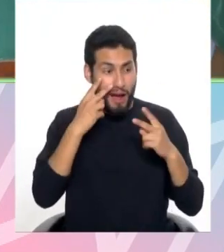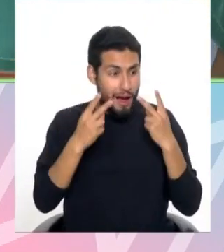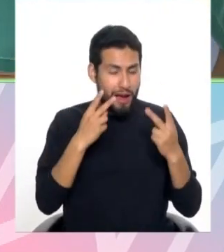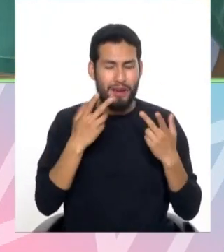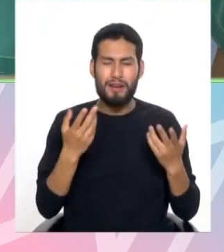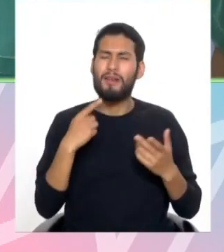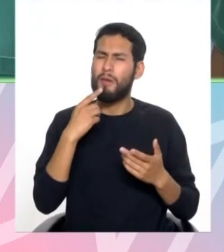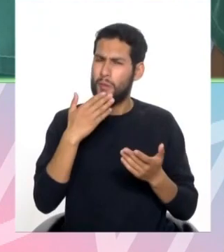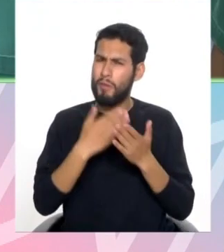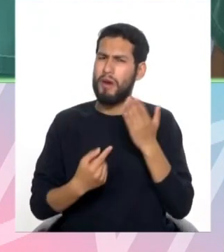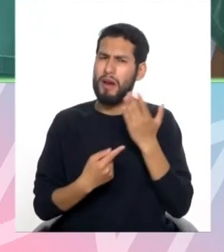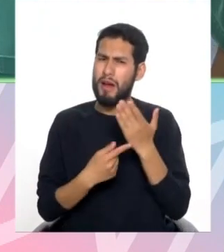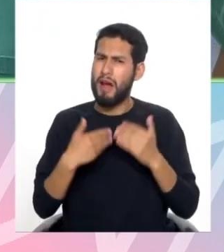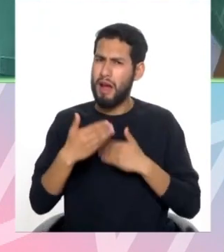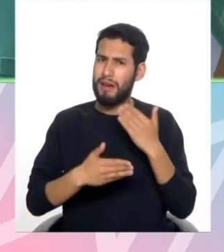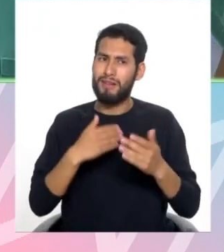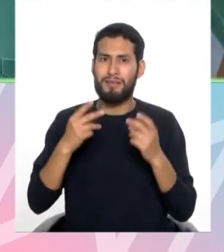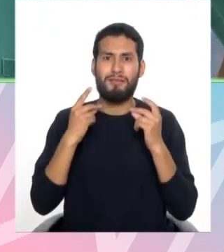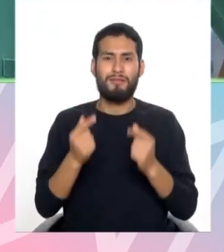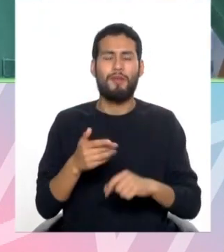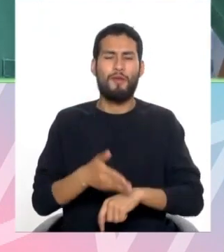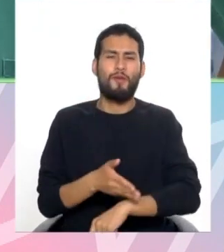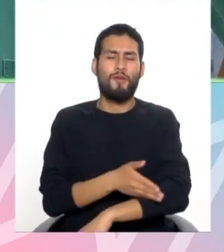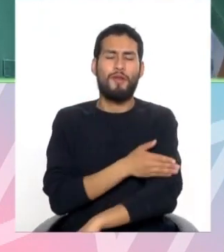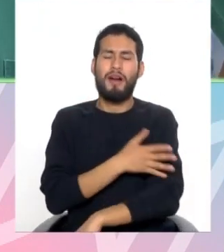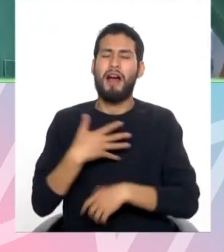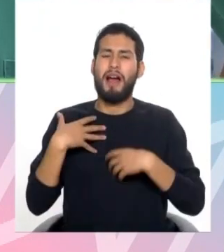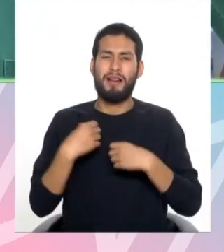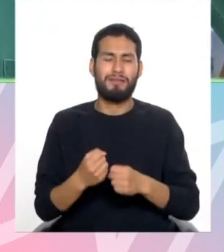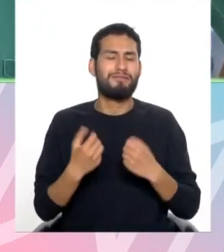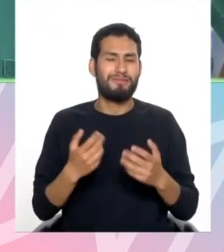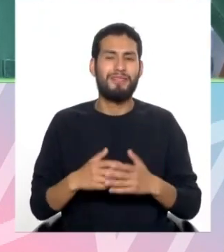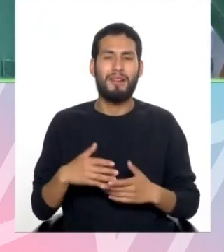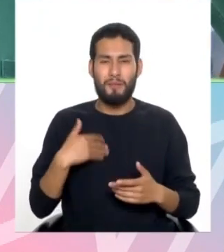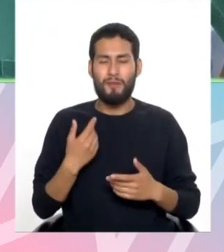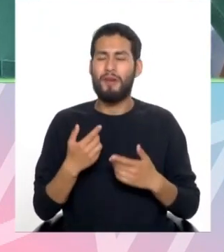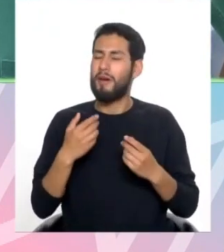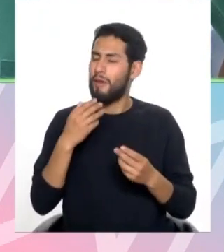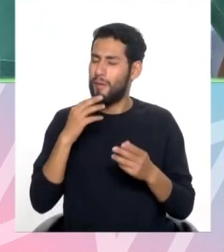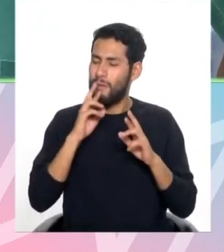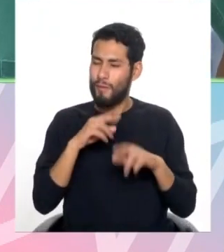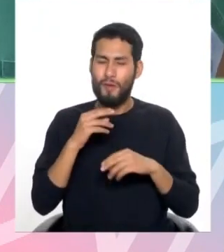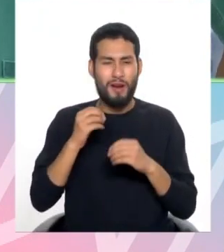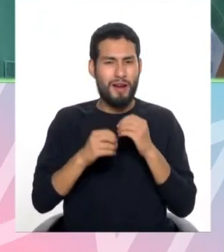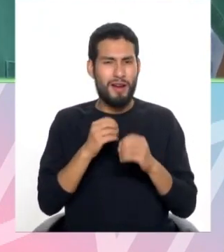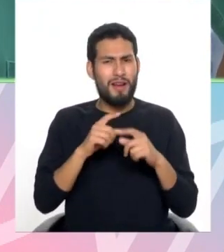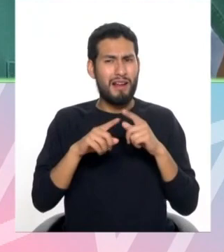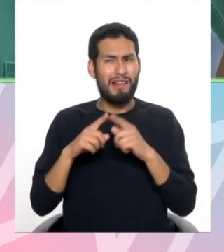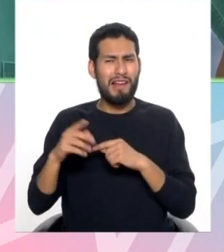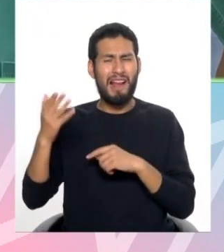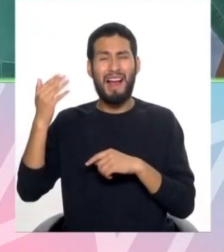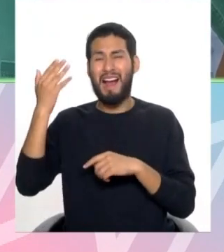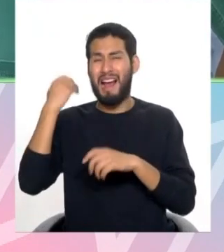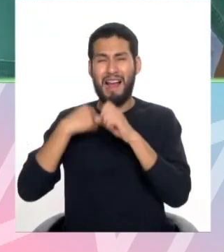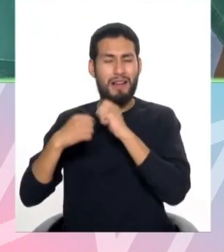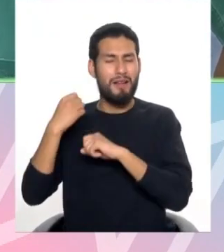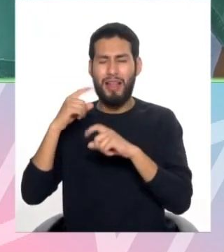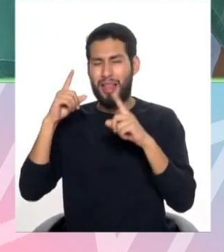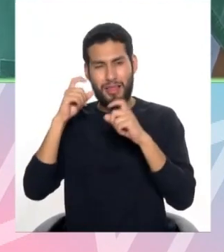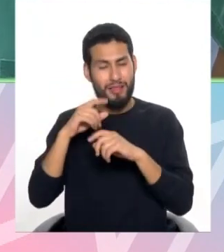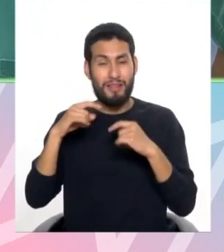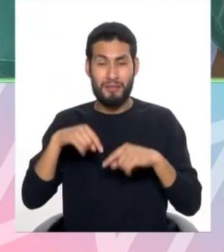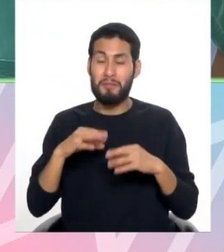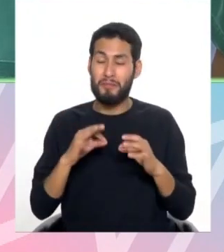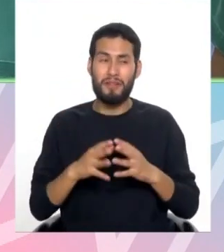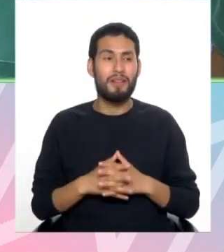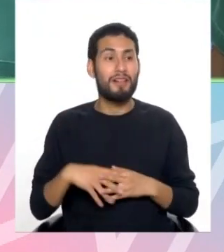científico nos da una recuperación mucho más rápida y tenemos muchas soluciones a diferencia de otros años. Y como